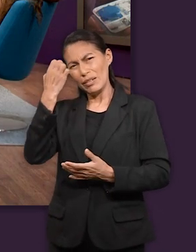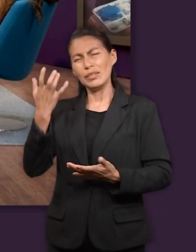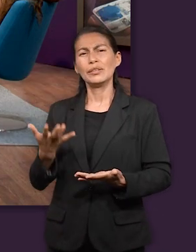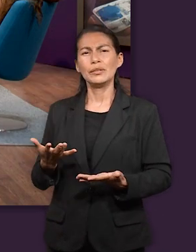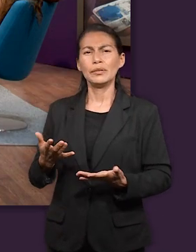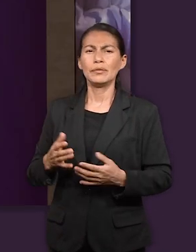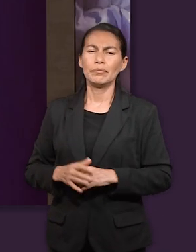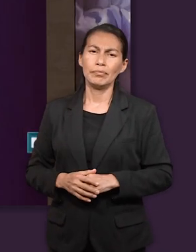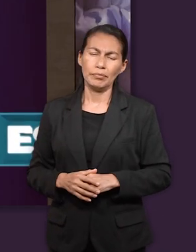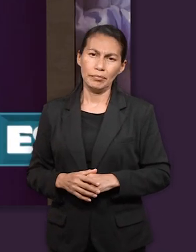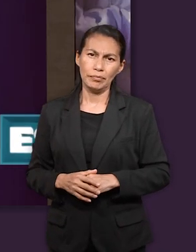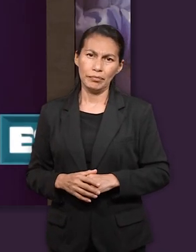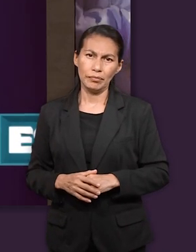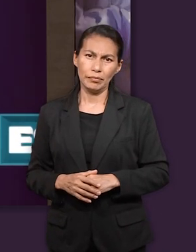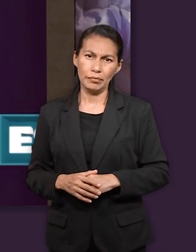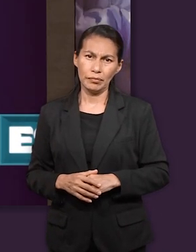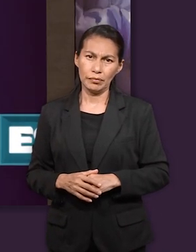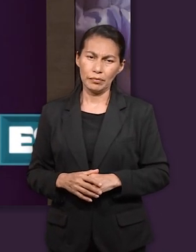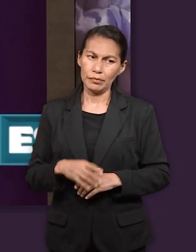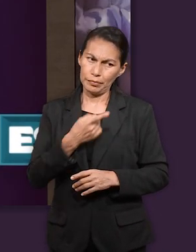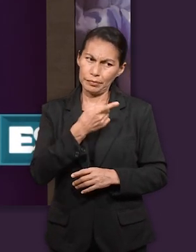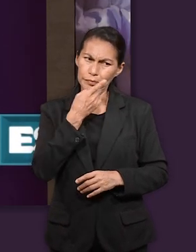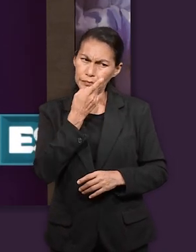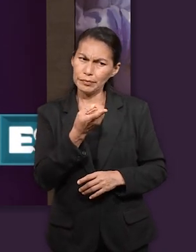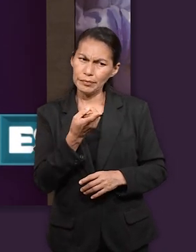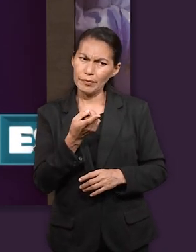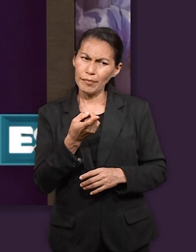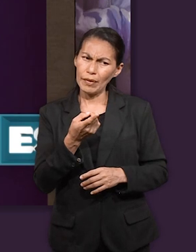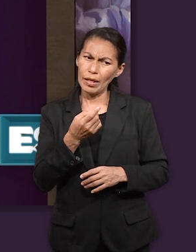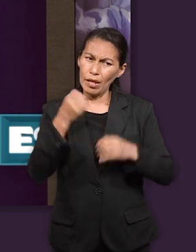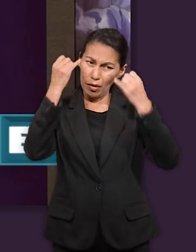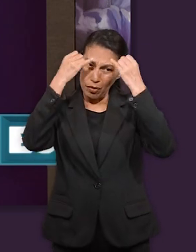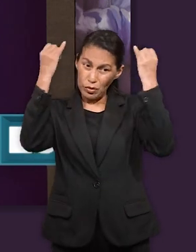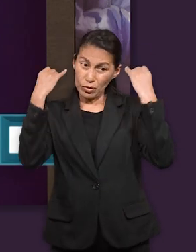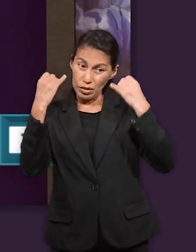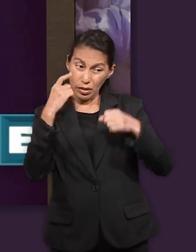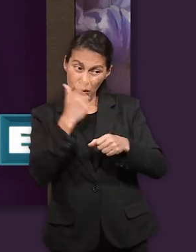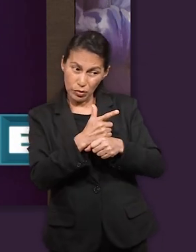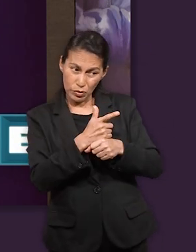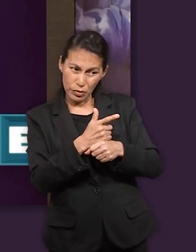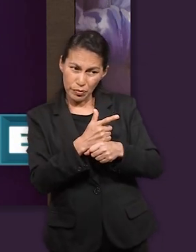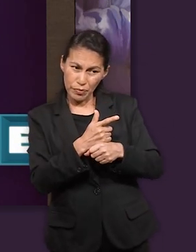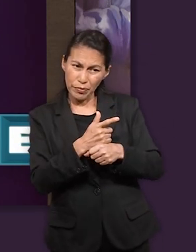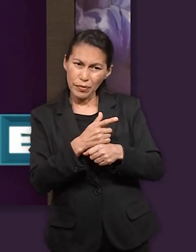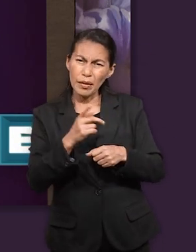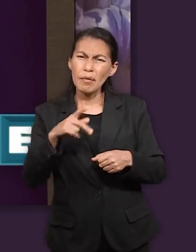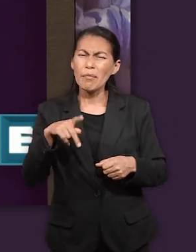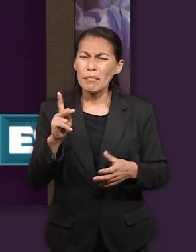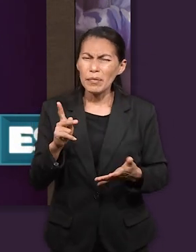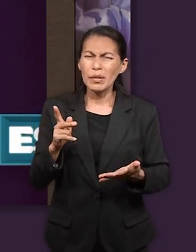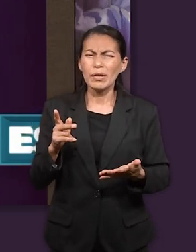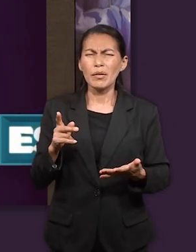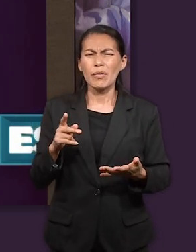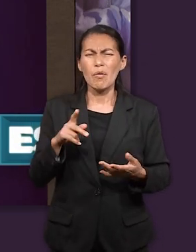del poder de Dios o en este caso yo creo que esas pruebas ya tú mencionaste que José tal vez ahí se dio cuenta